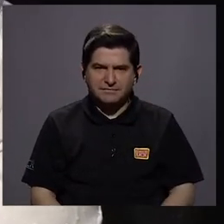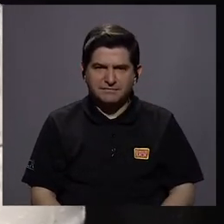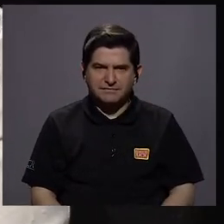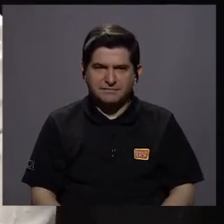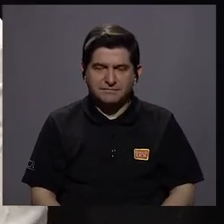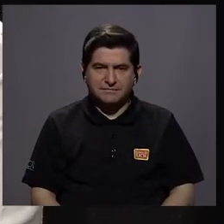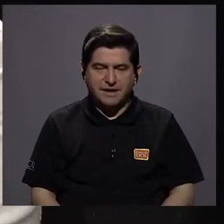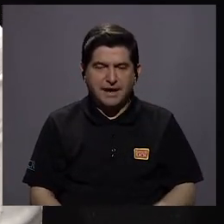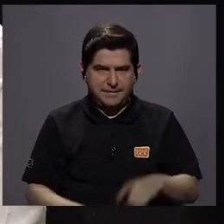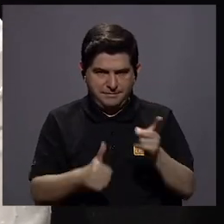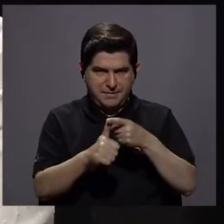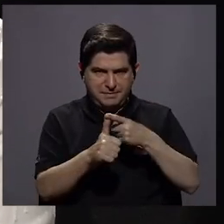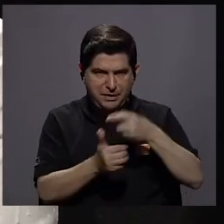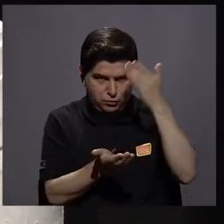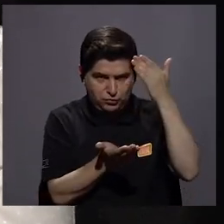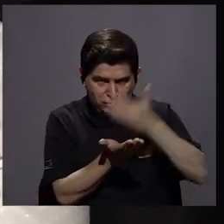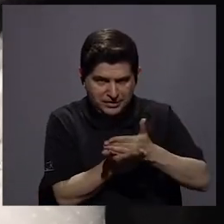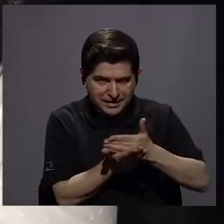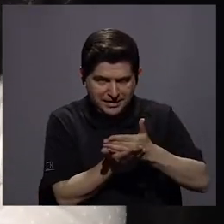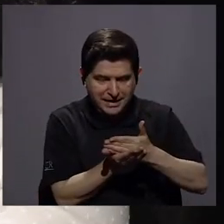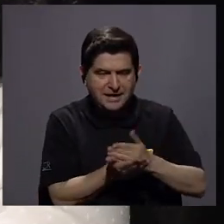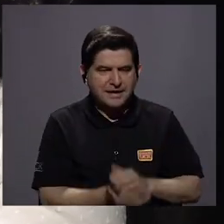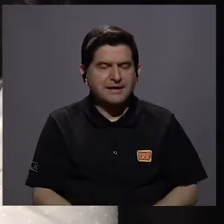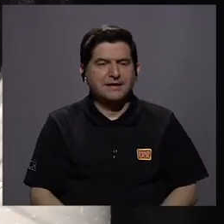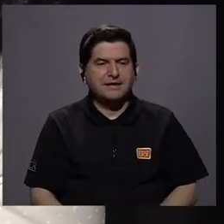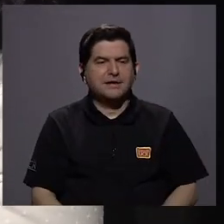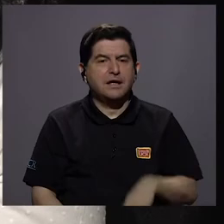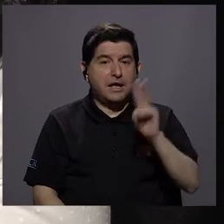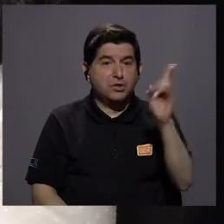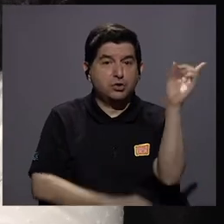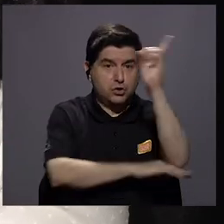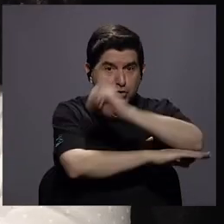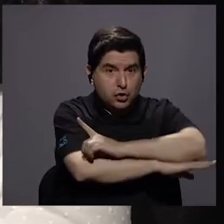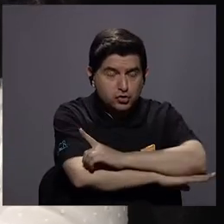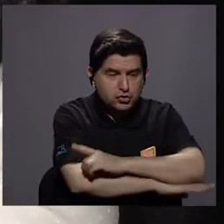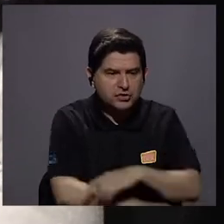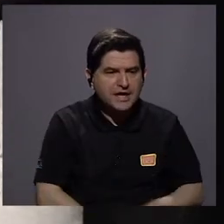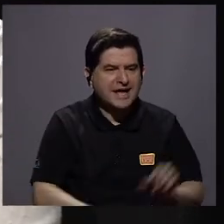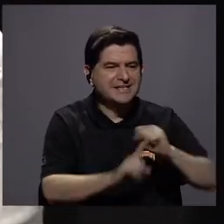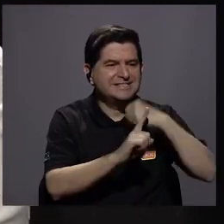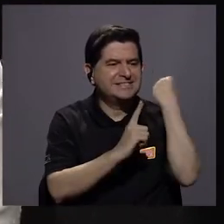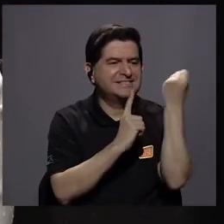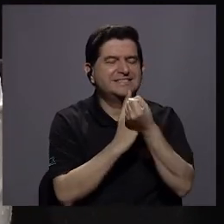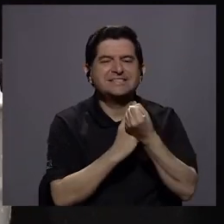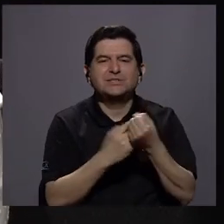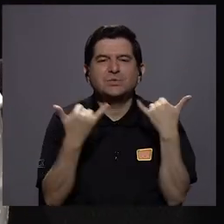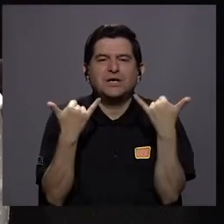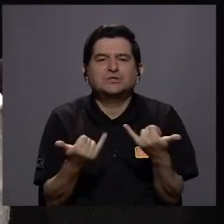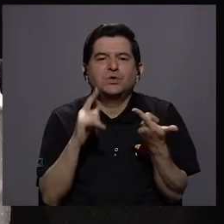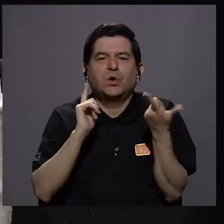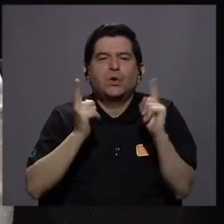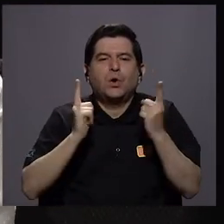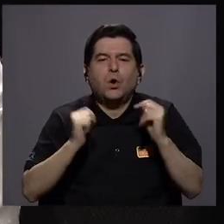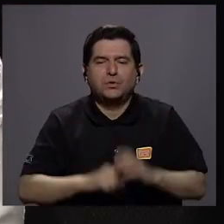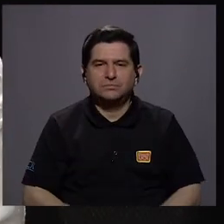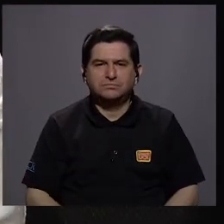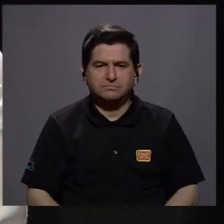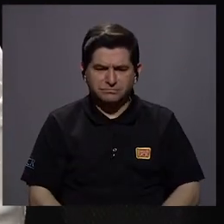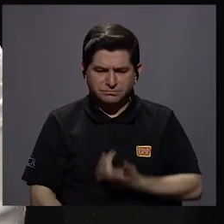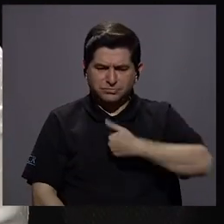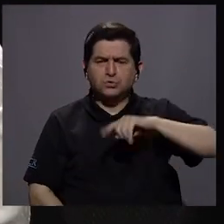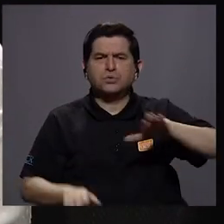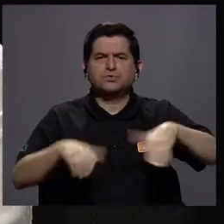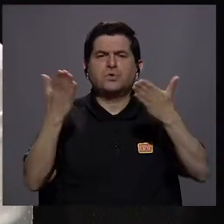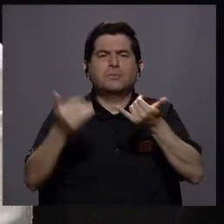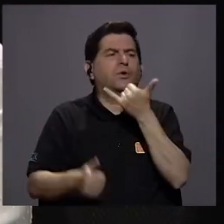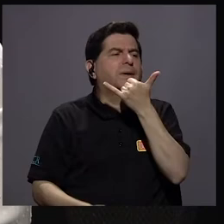Hacer un alto en el camino con ese foro, donde los primeros dos días son el estado de la cuestión. ¿Cómo estamos? ¿Qué